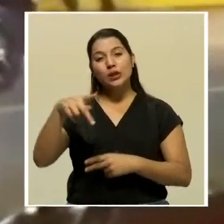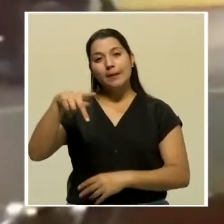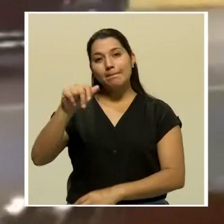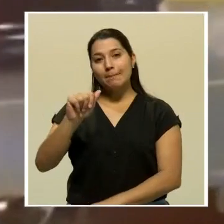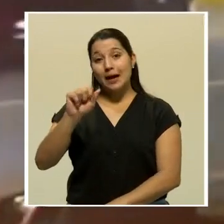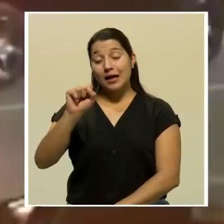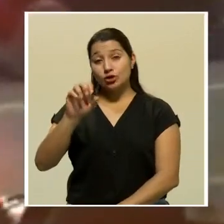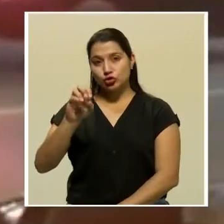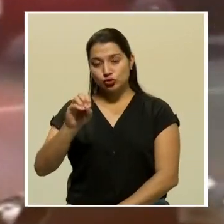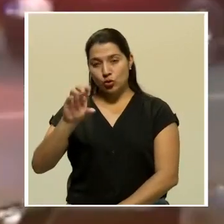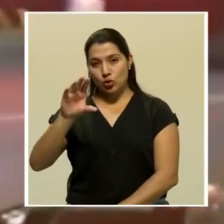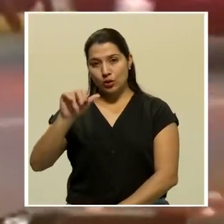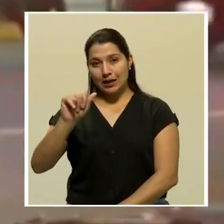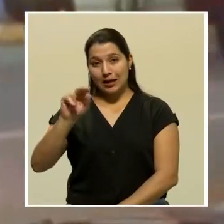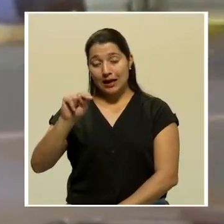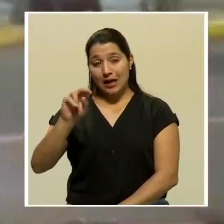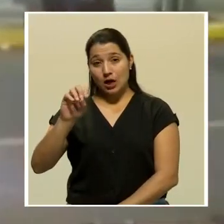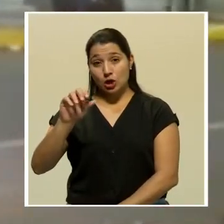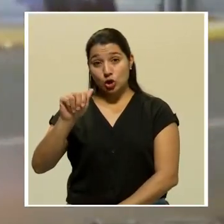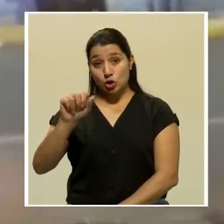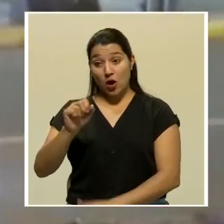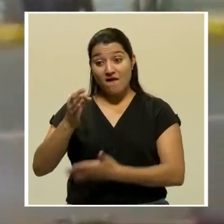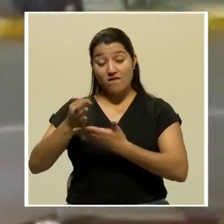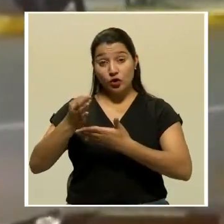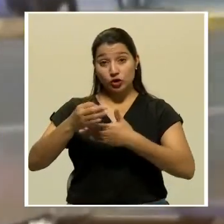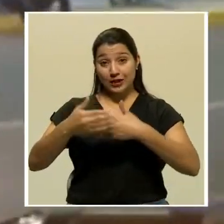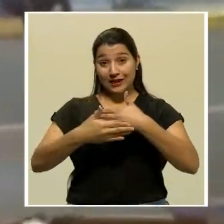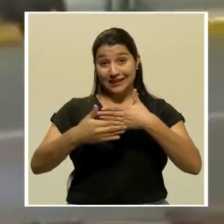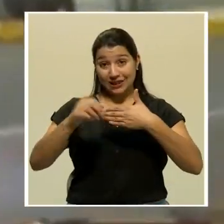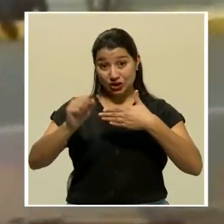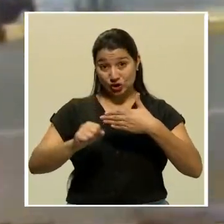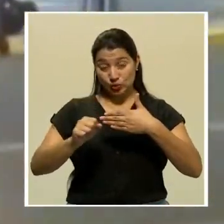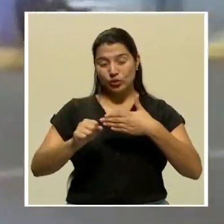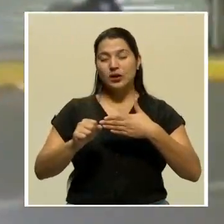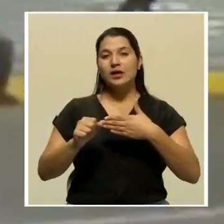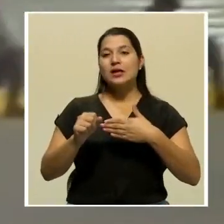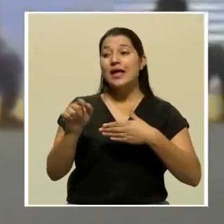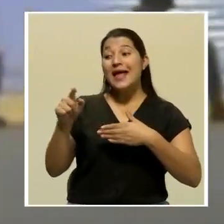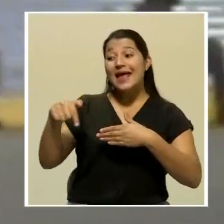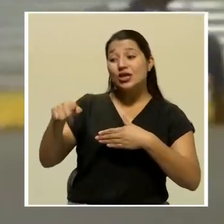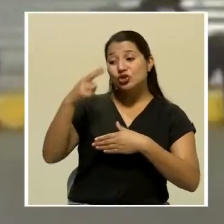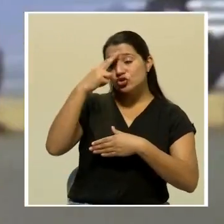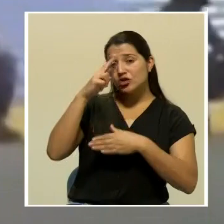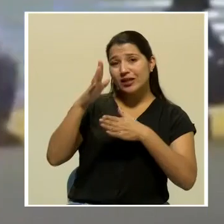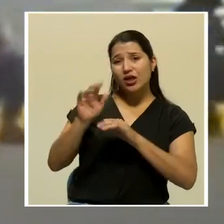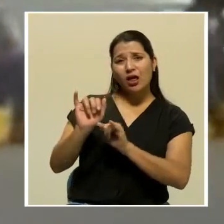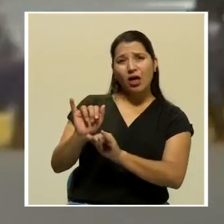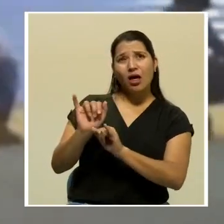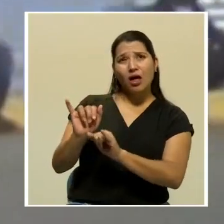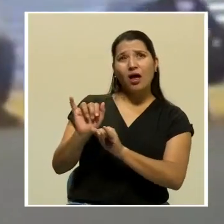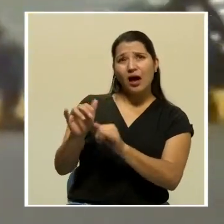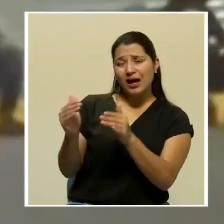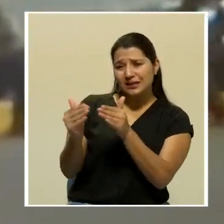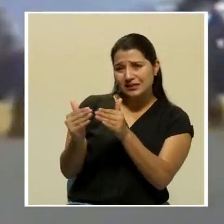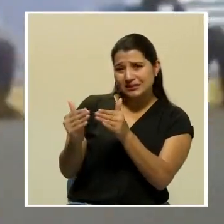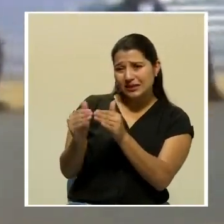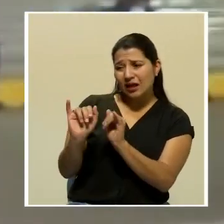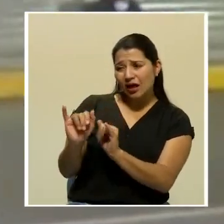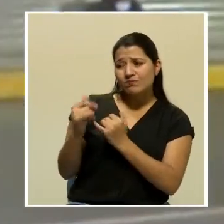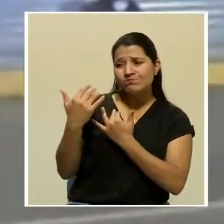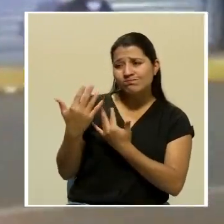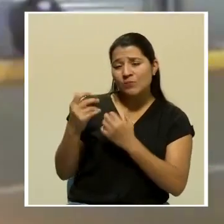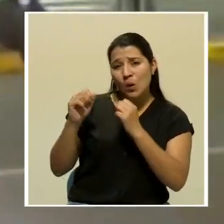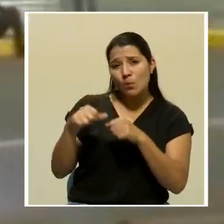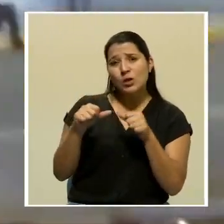la frontera sur con Panamá. Los haitianos que pretendían entrar a Costa Rica de manera irregular se mantienen en esa esquina, en la pura frontera, con la esperanza de